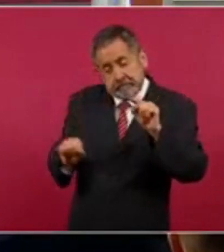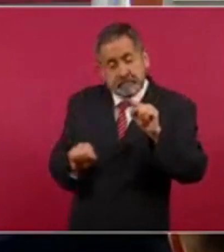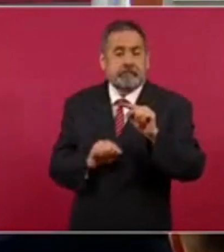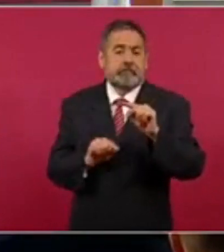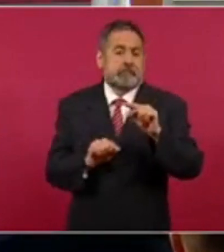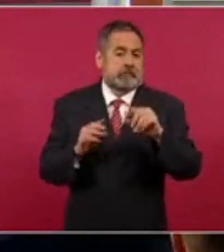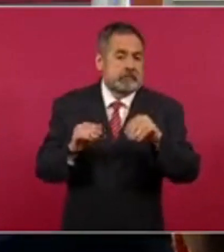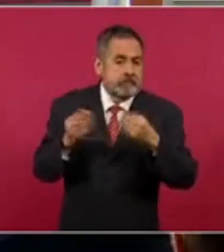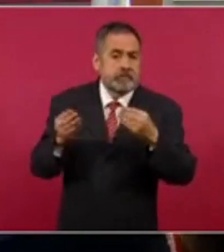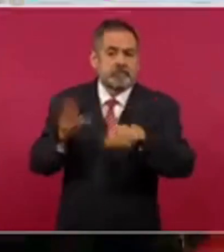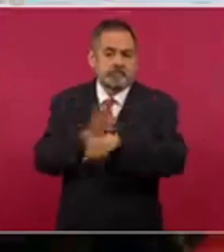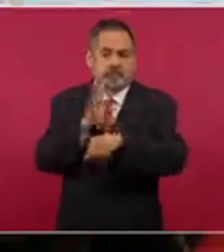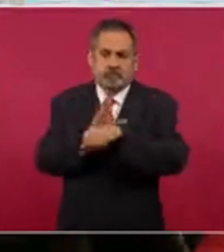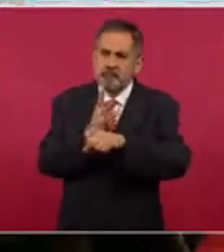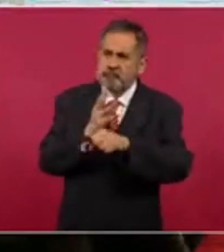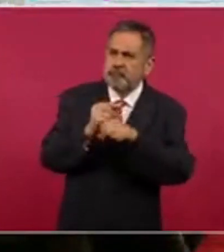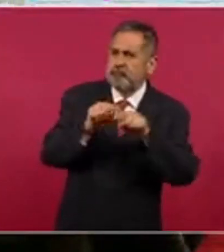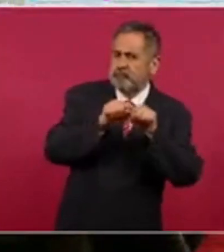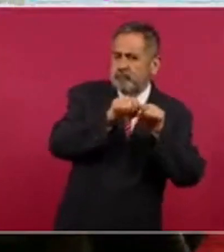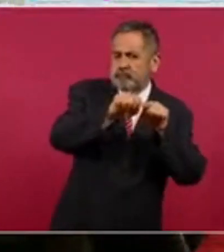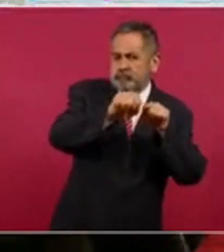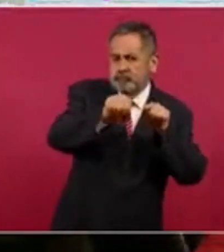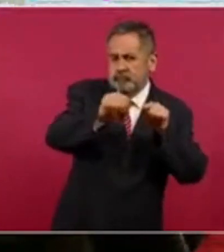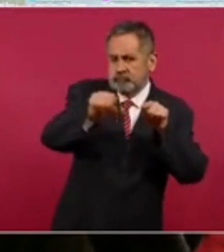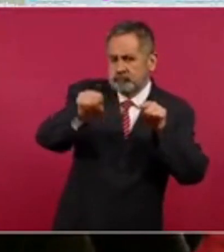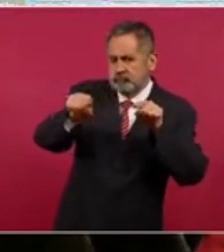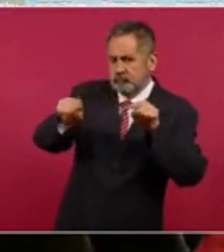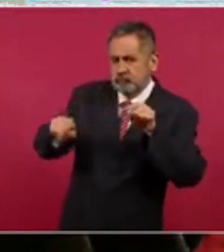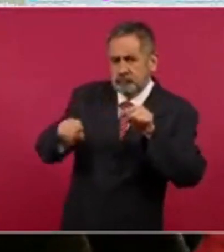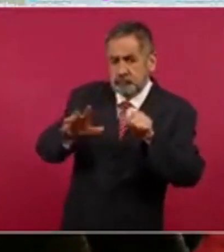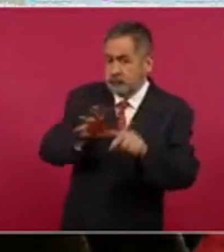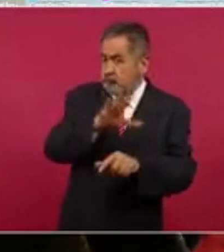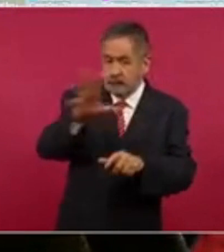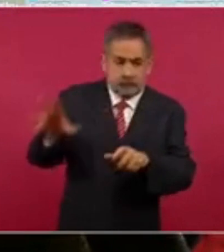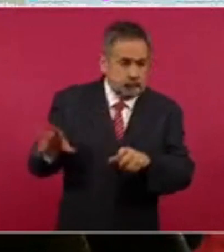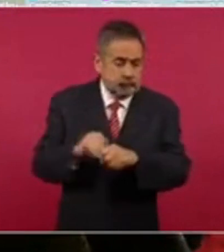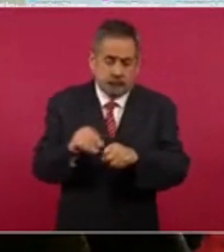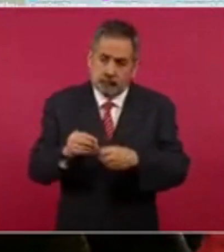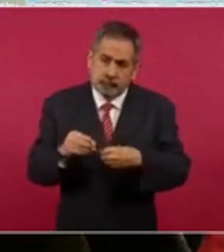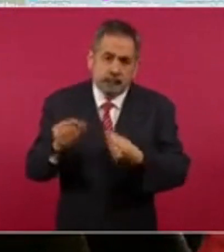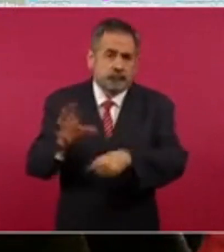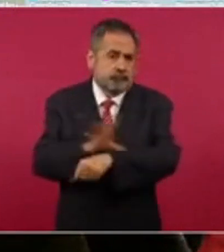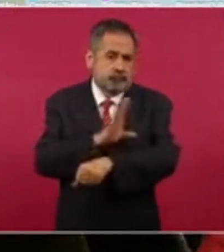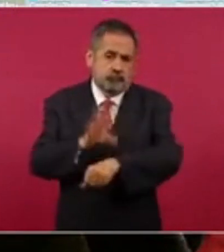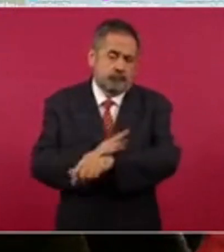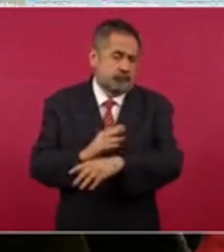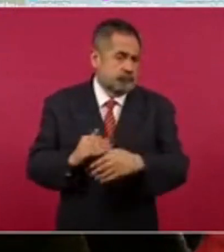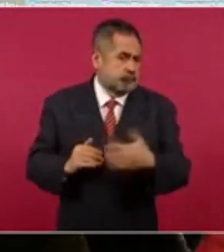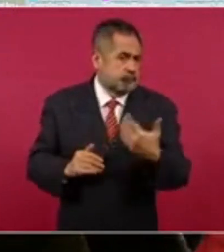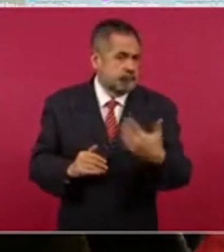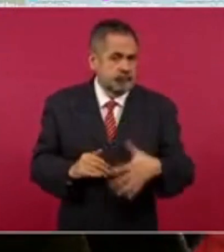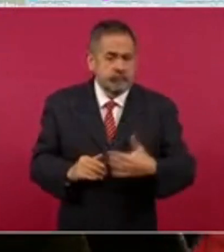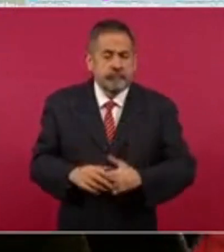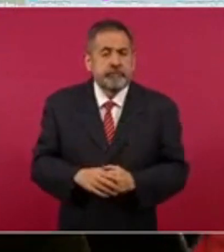abastecer de energía todo el sistema. Y ya